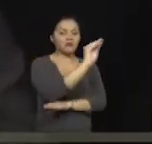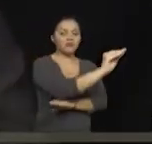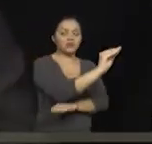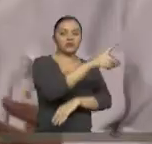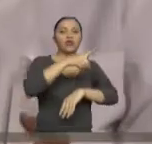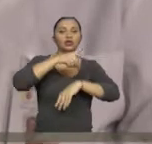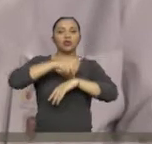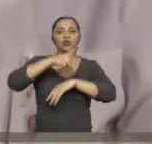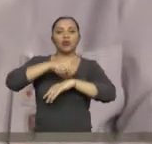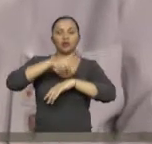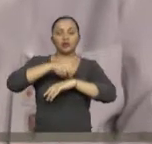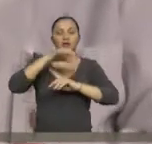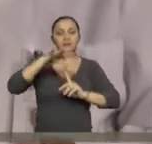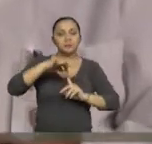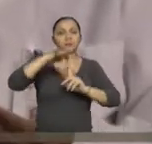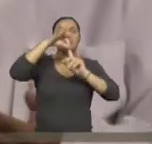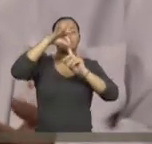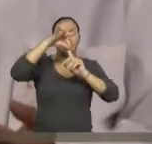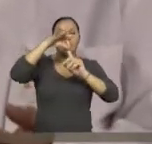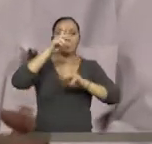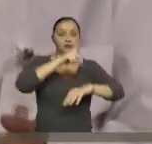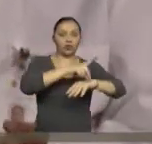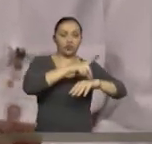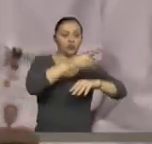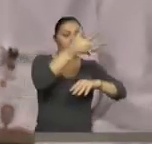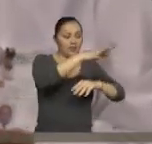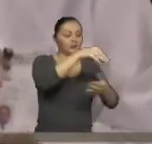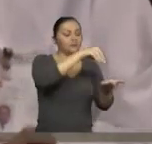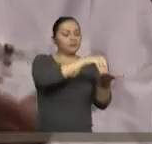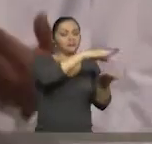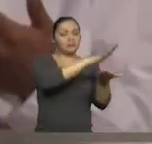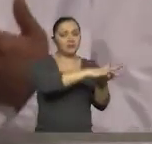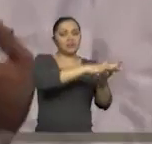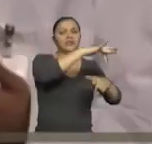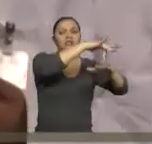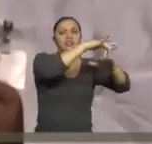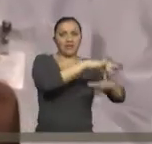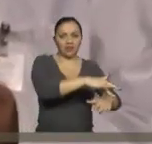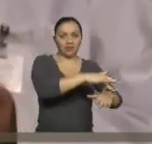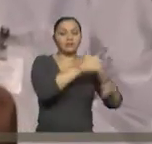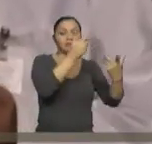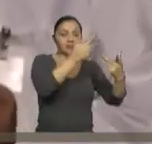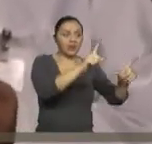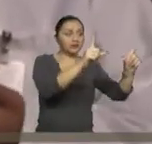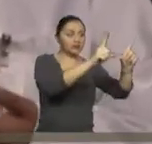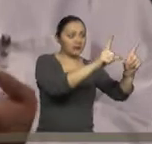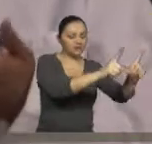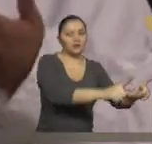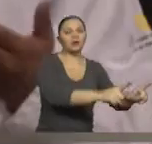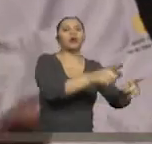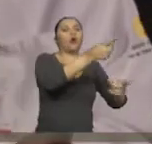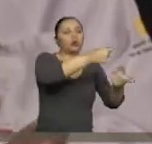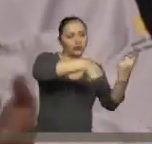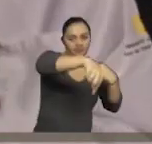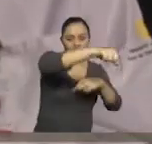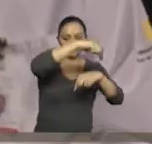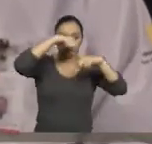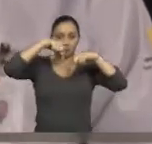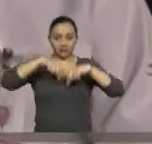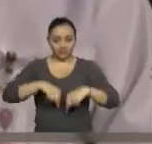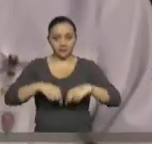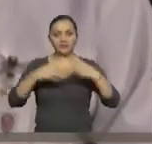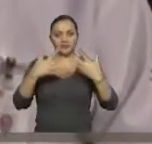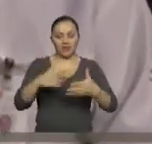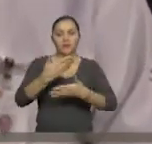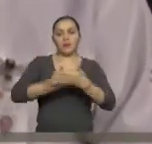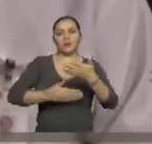que nosotros consideremos. Una vez que ellos obtienen el certificado, regresan a nosotros y se les atiende ya con los